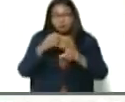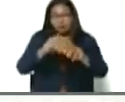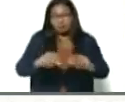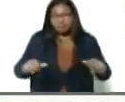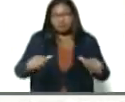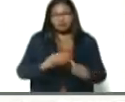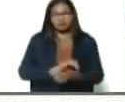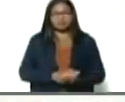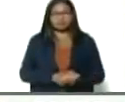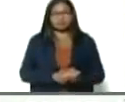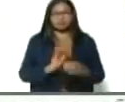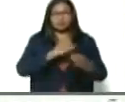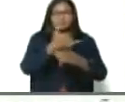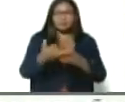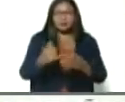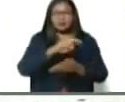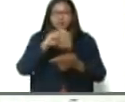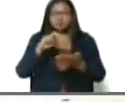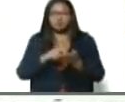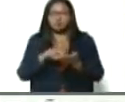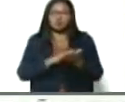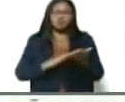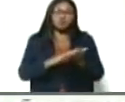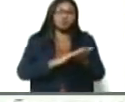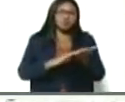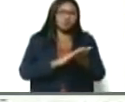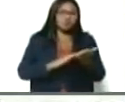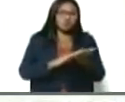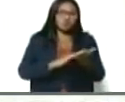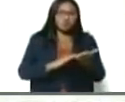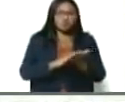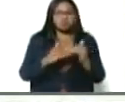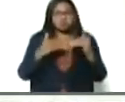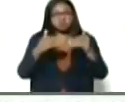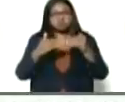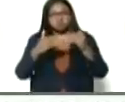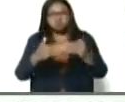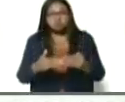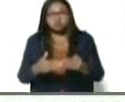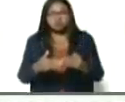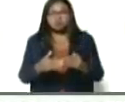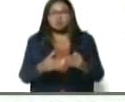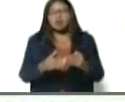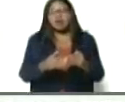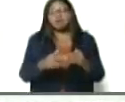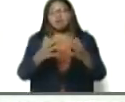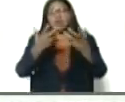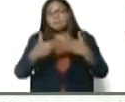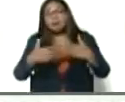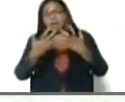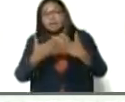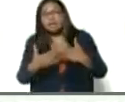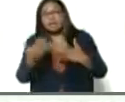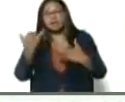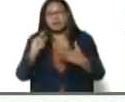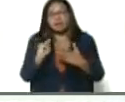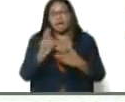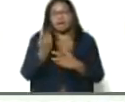Está el plan nacional de recuperación y mantenimiento y puesta en marcha de las maquinarias agrícolas existentes.